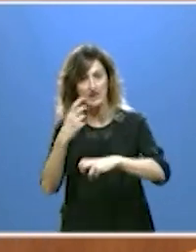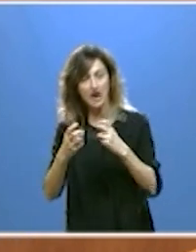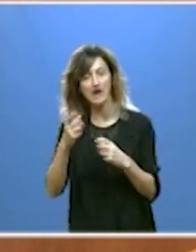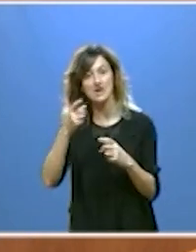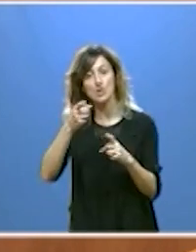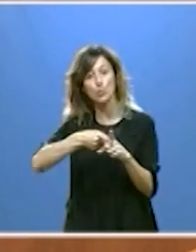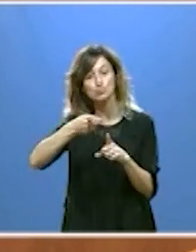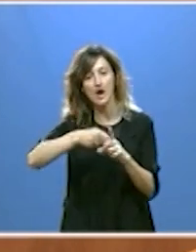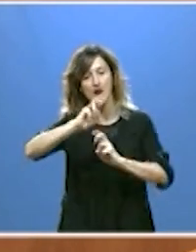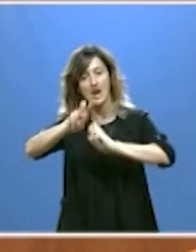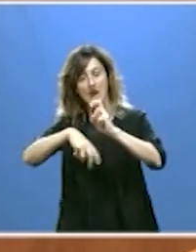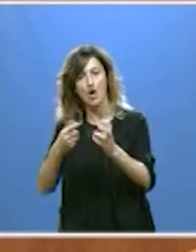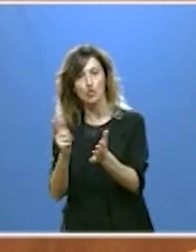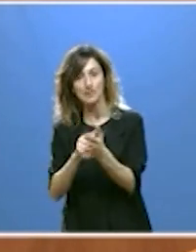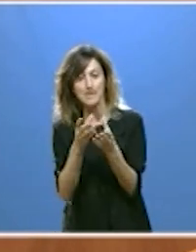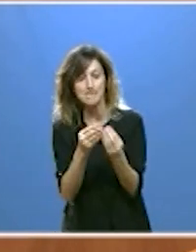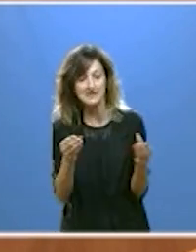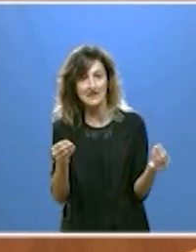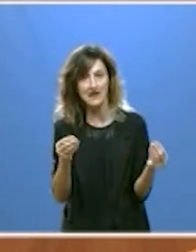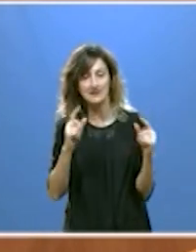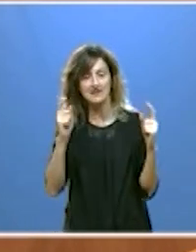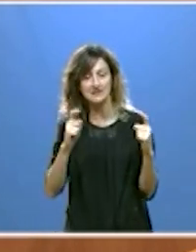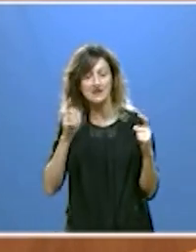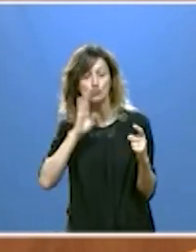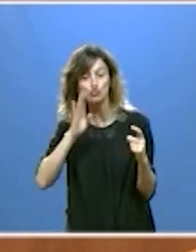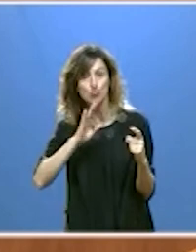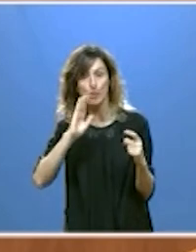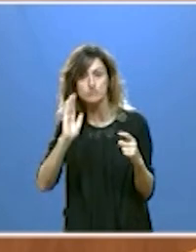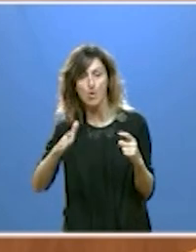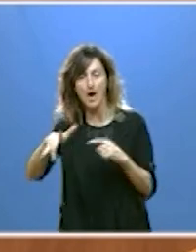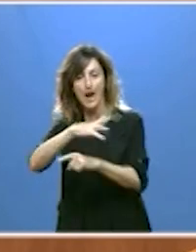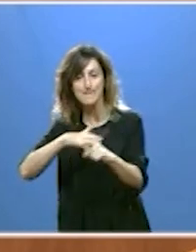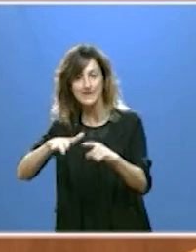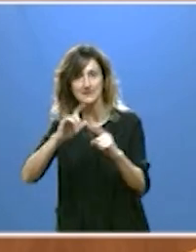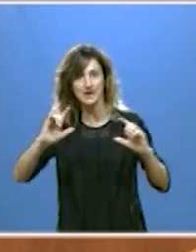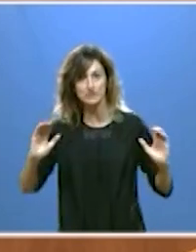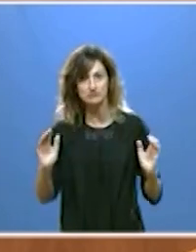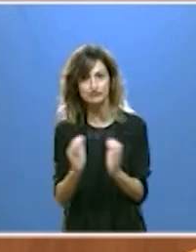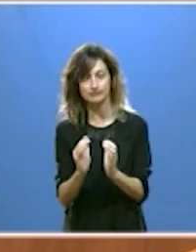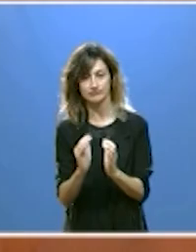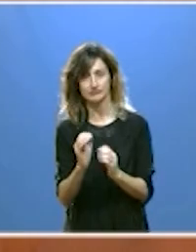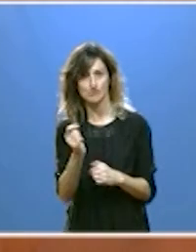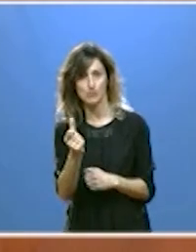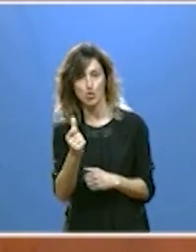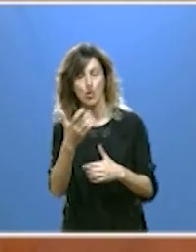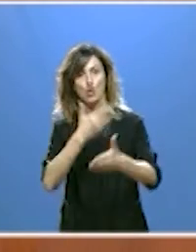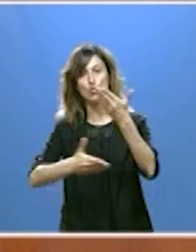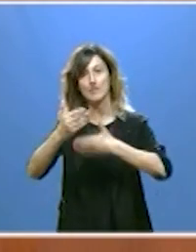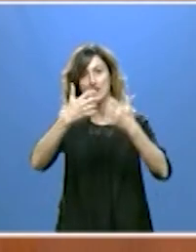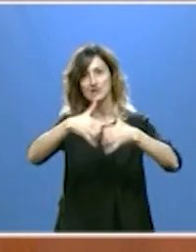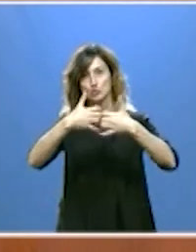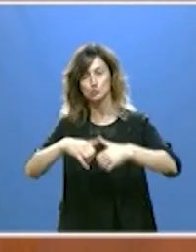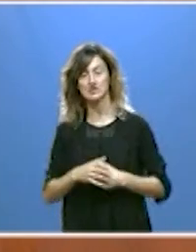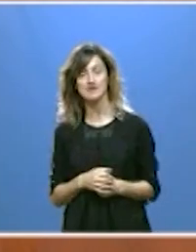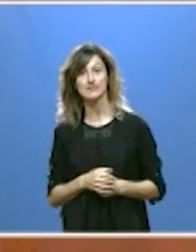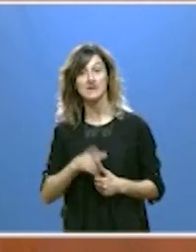reutilización de los materiales minimizando su impacto ambiental colaborando por ello con las industrias y